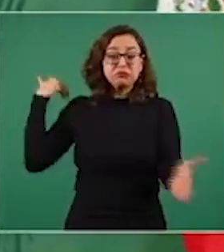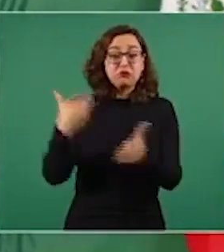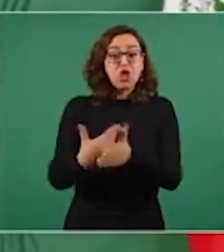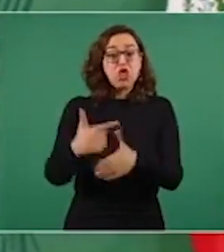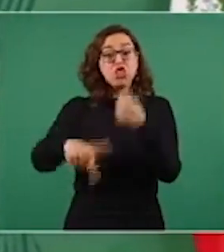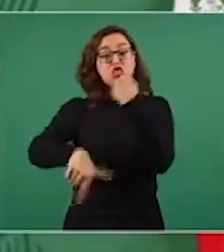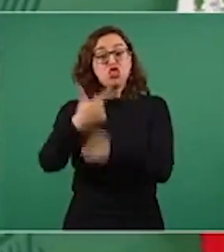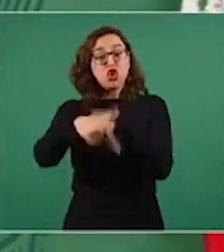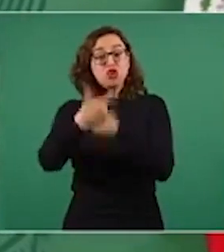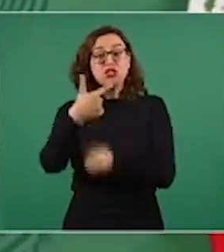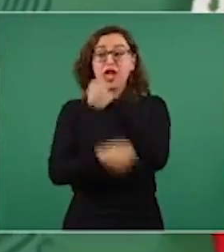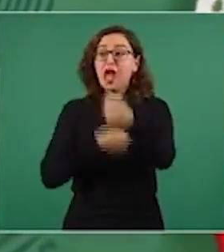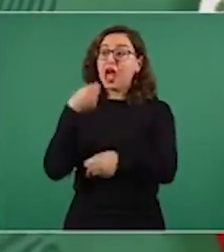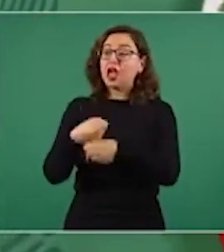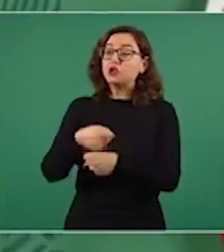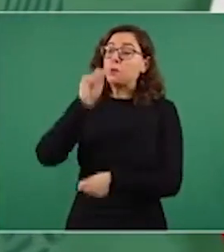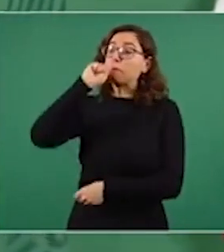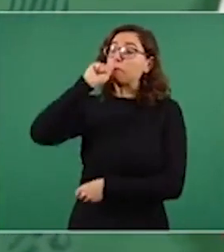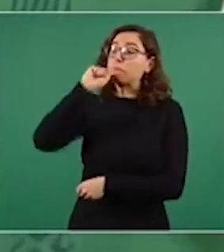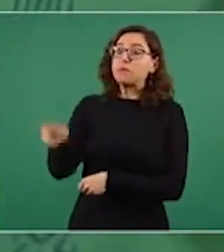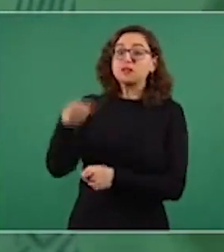el procurador de Guanajuato.